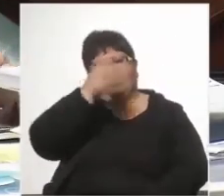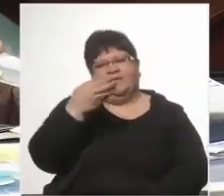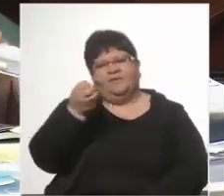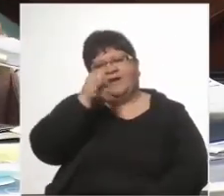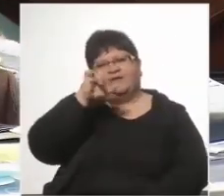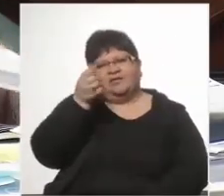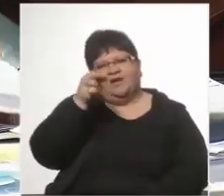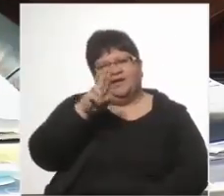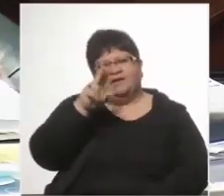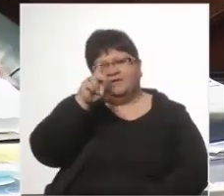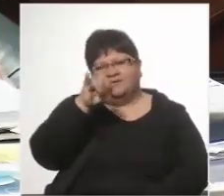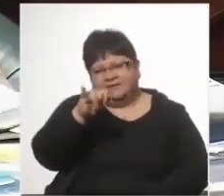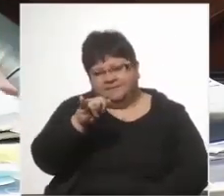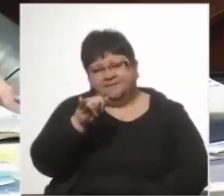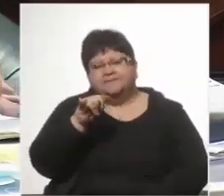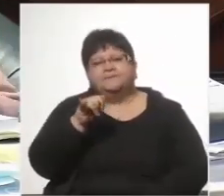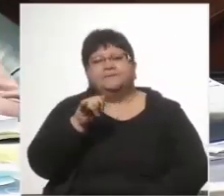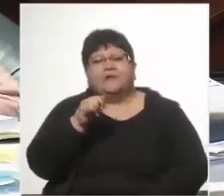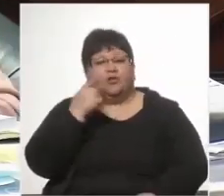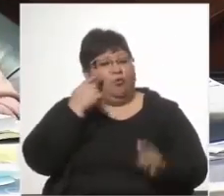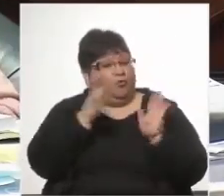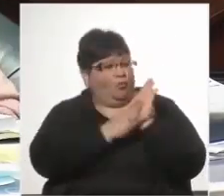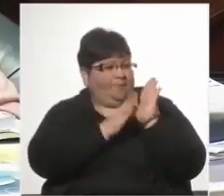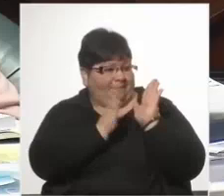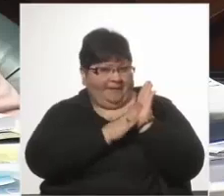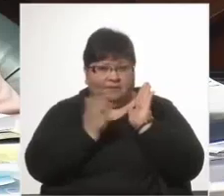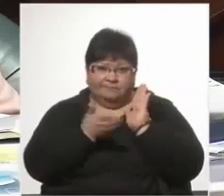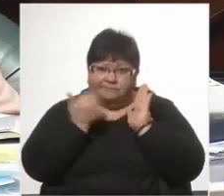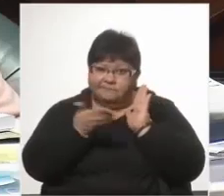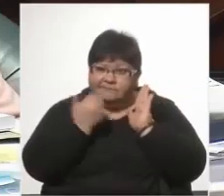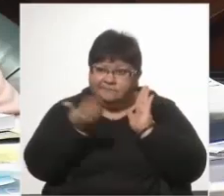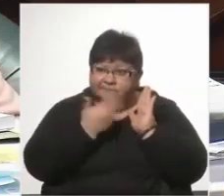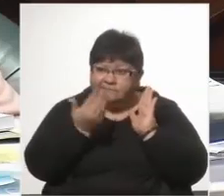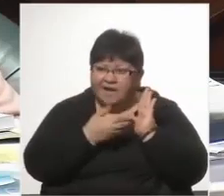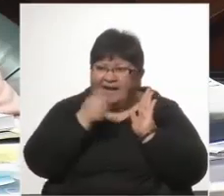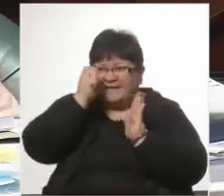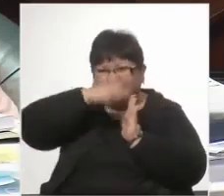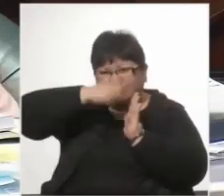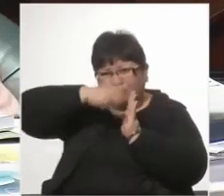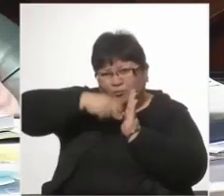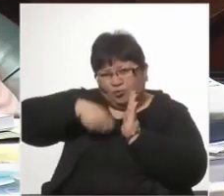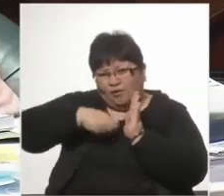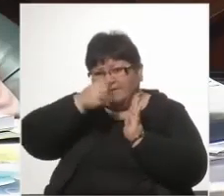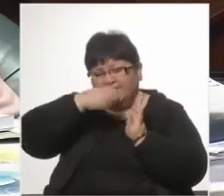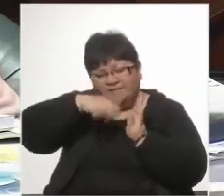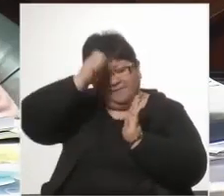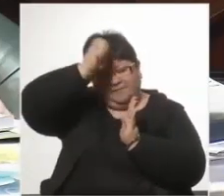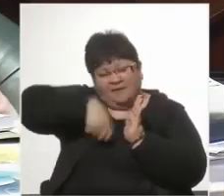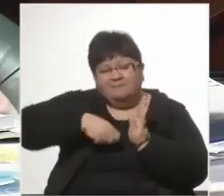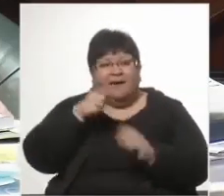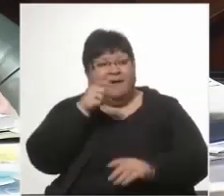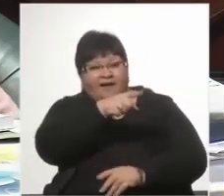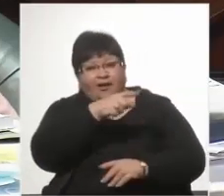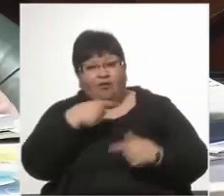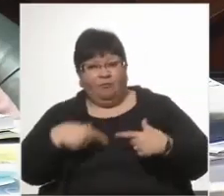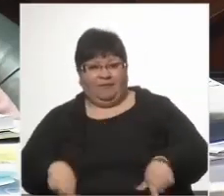todos estos documentos que yo tengo acá, hay resoluciones firmadas por él como ministro,